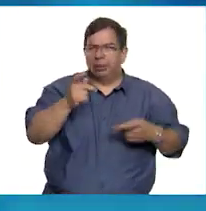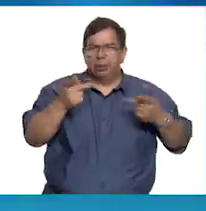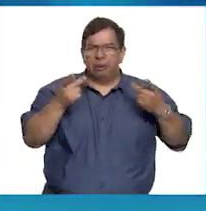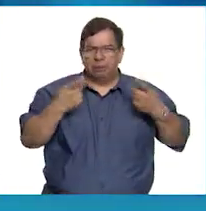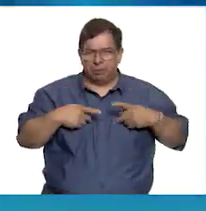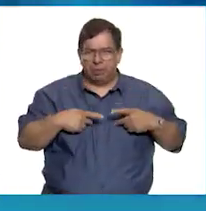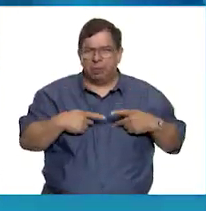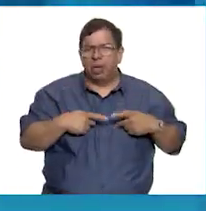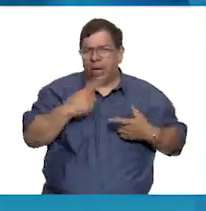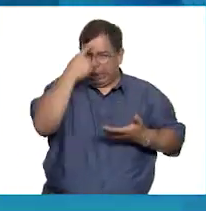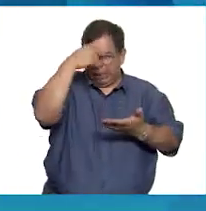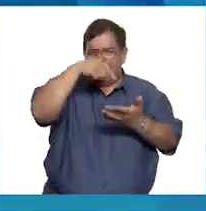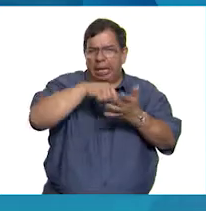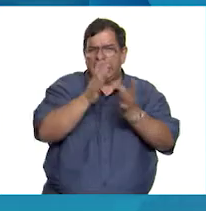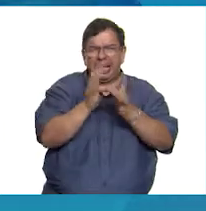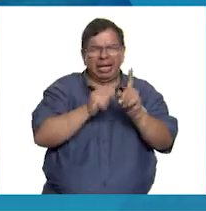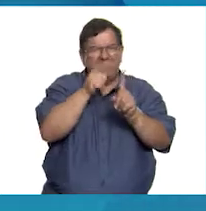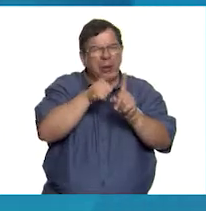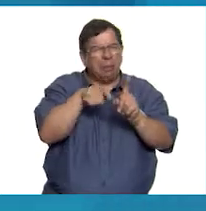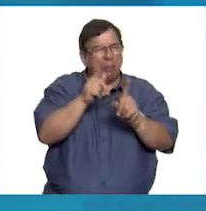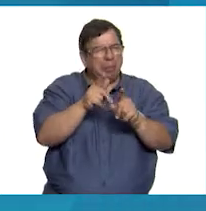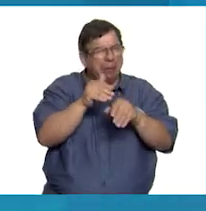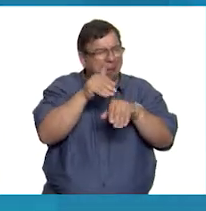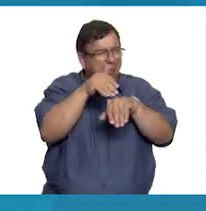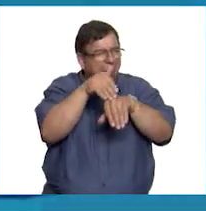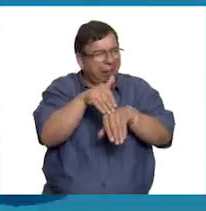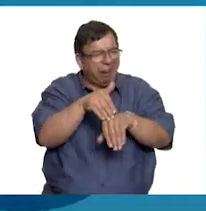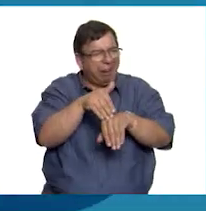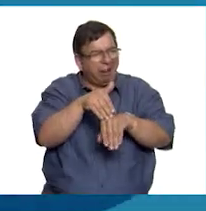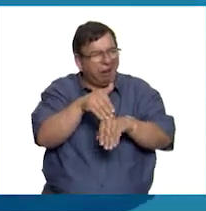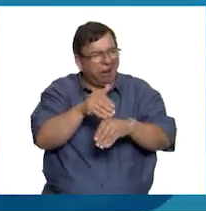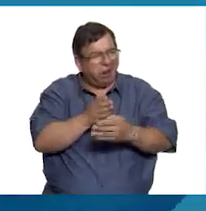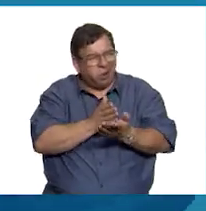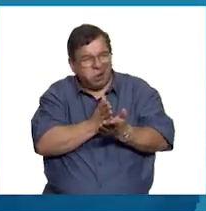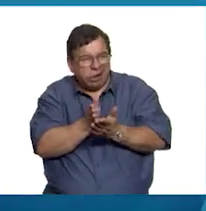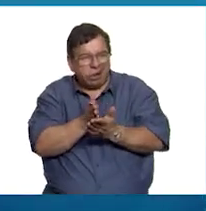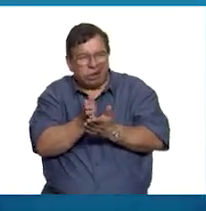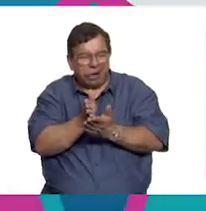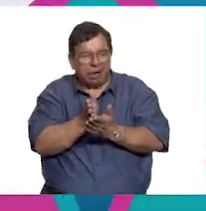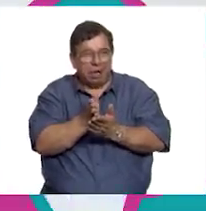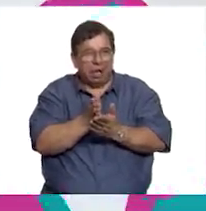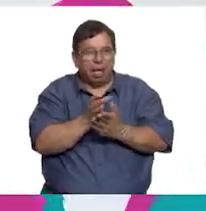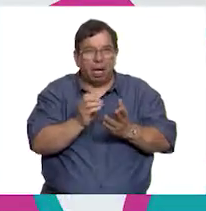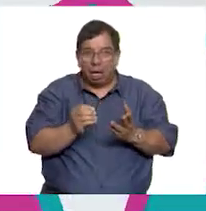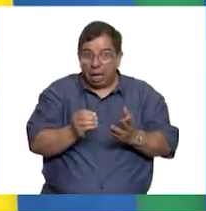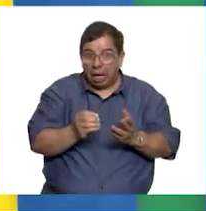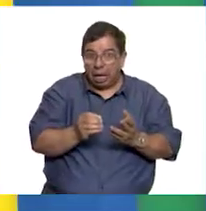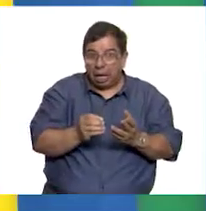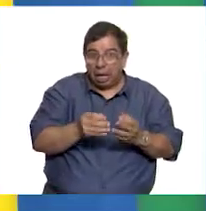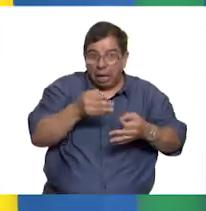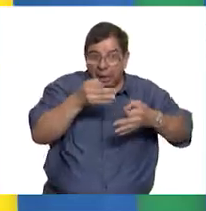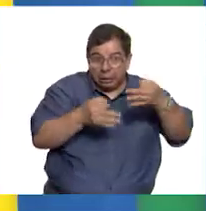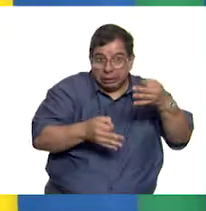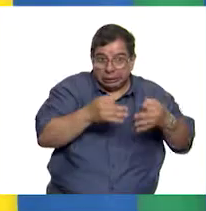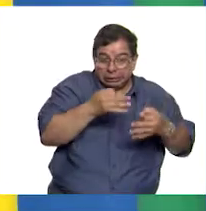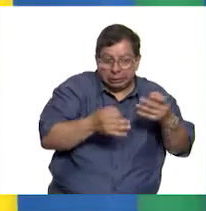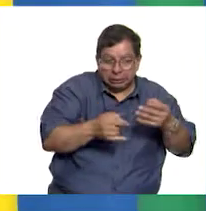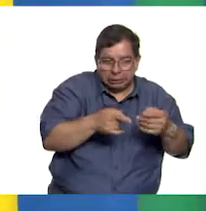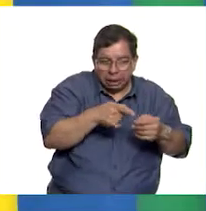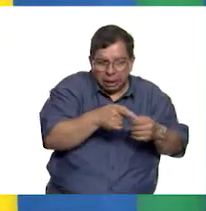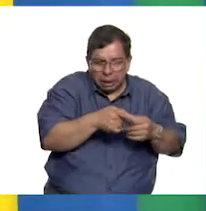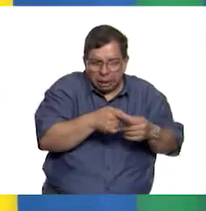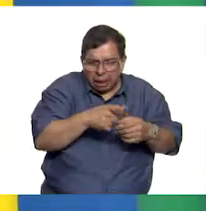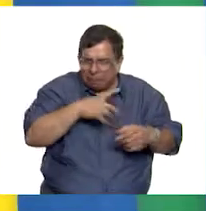fuera cristiano, no seguía al pie de la letra las enseñanzas de la Iglesia. ¿O sea que la Inquisición se encargó de